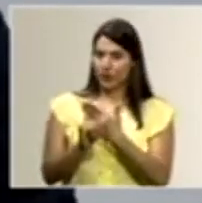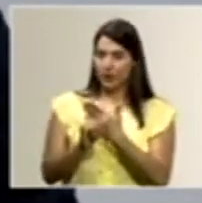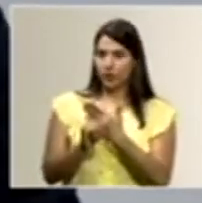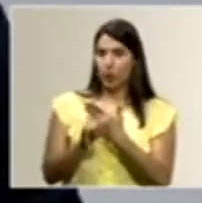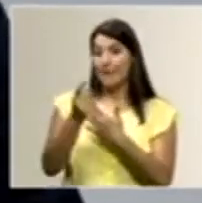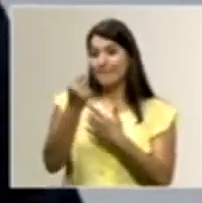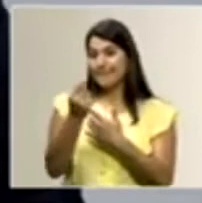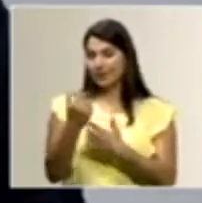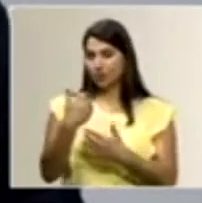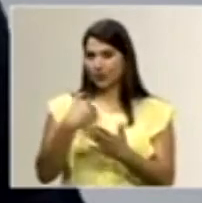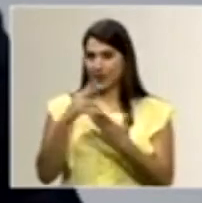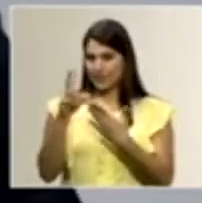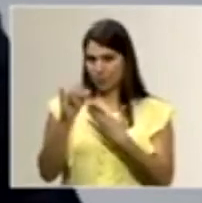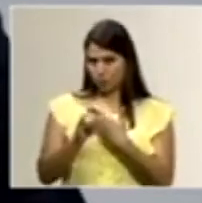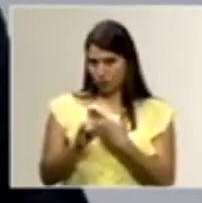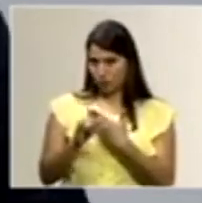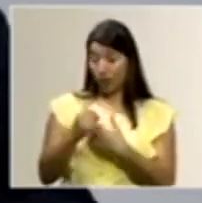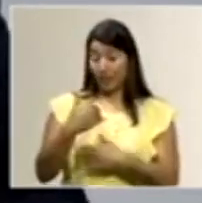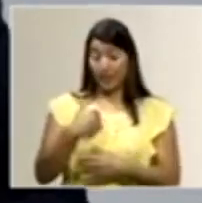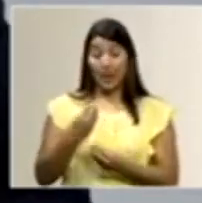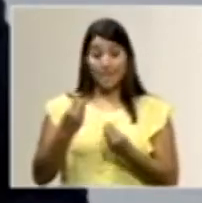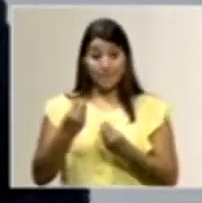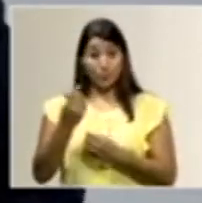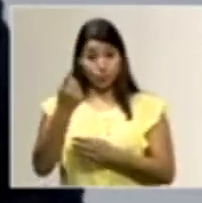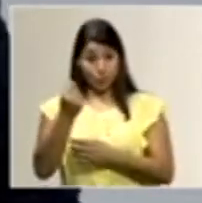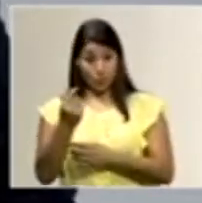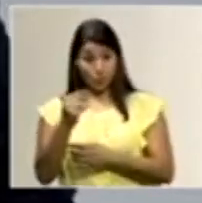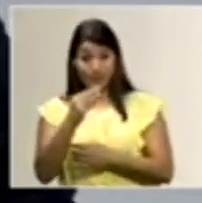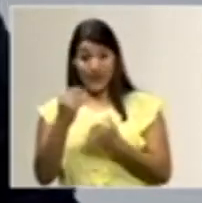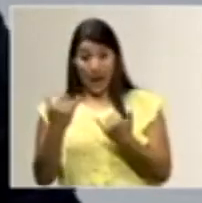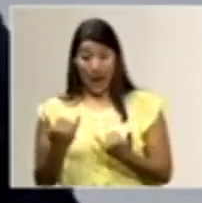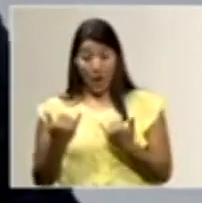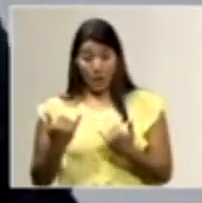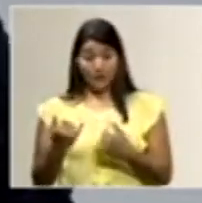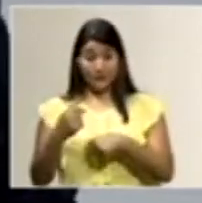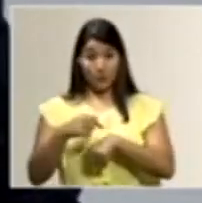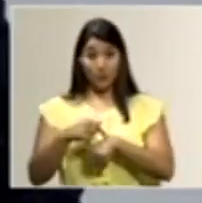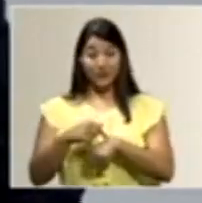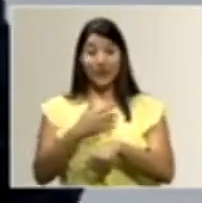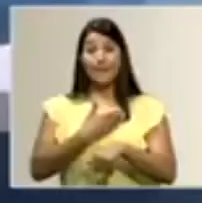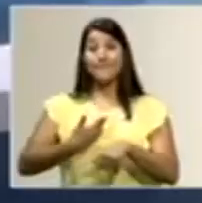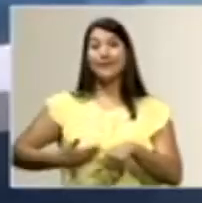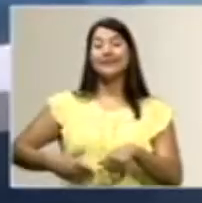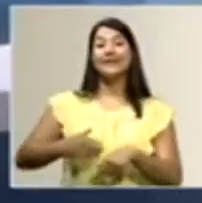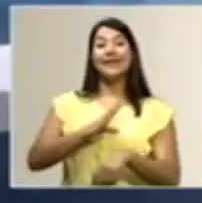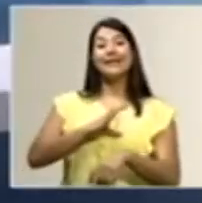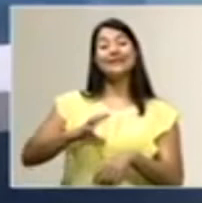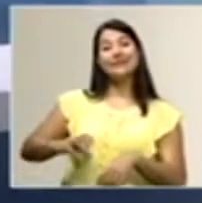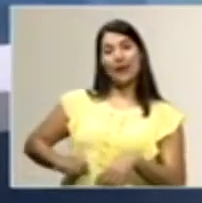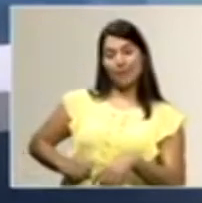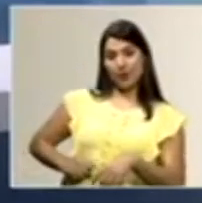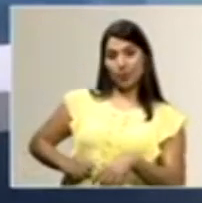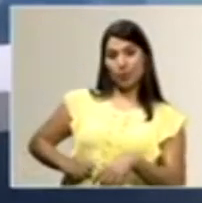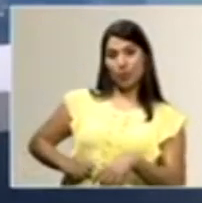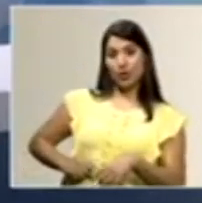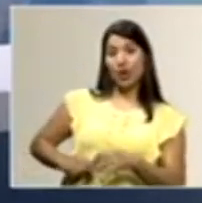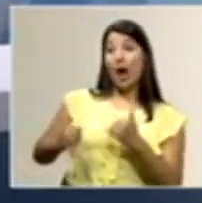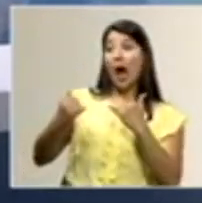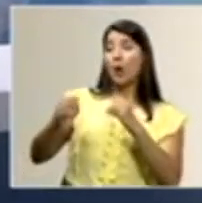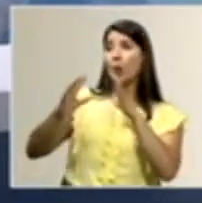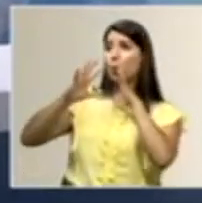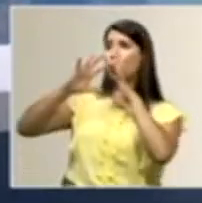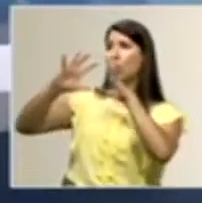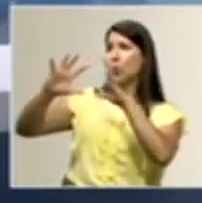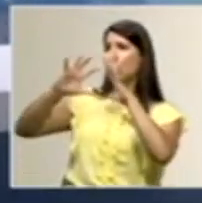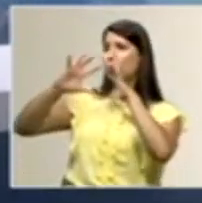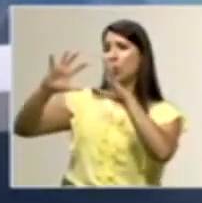proyecto. Y vale tanto que ahorita, en este preciso momento, el presidente de El Salvador está abociferando